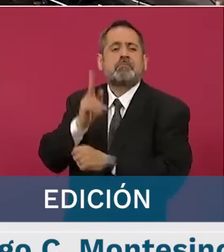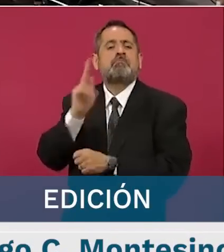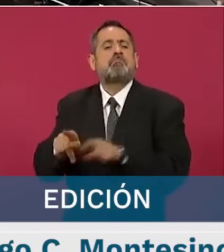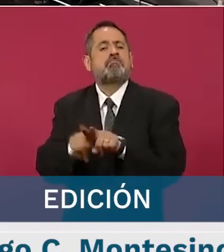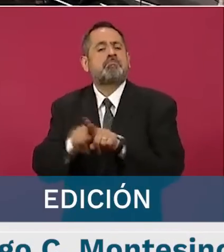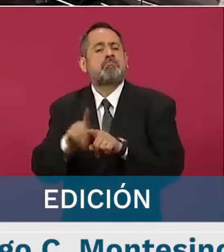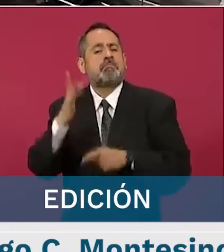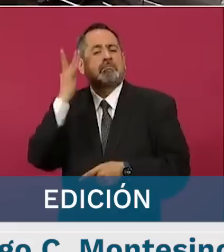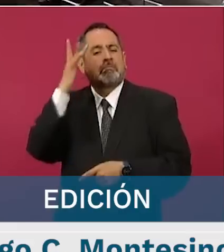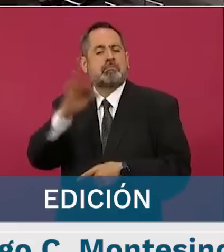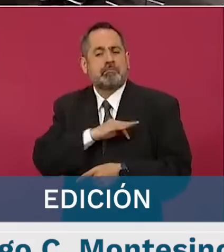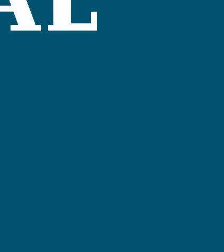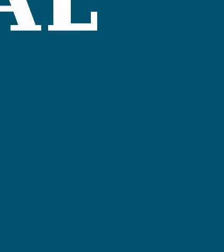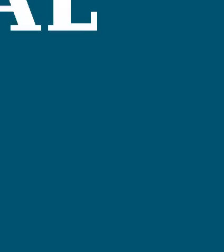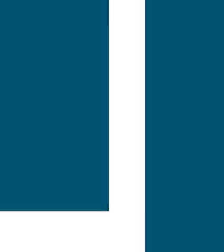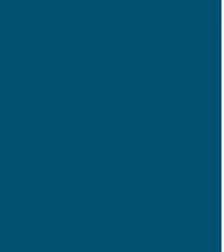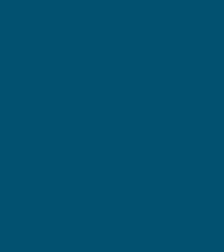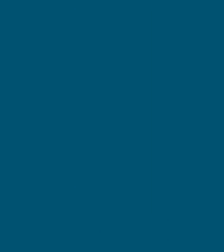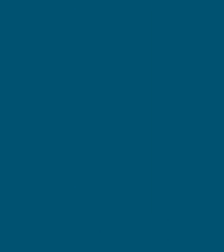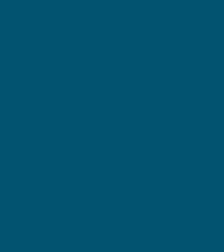Ya se frotaban las manos.